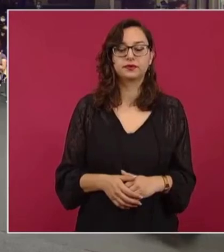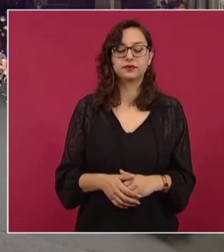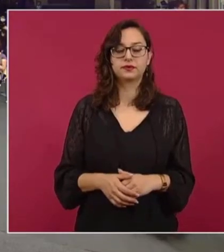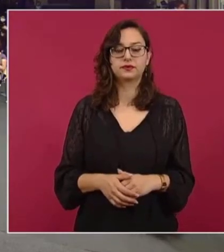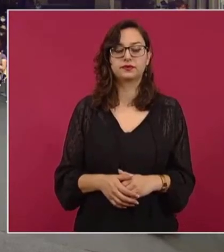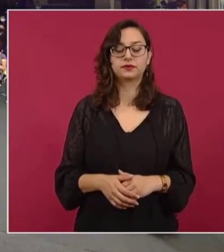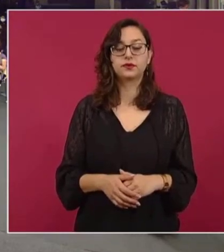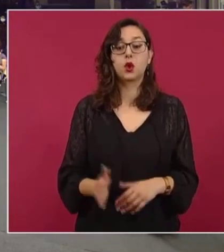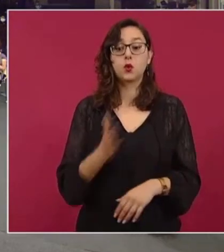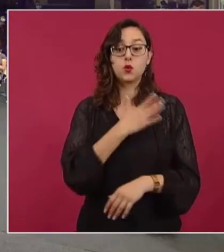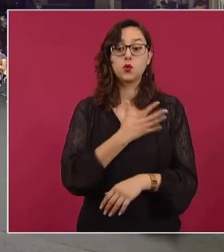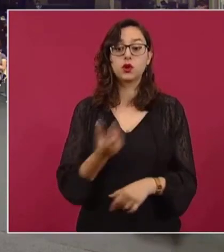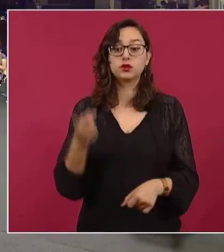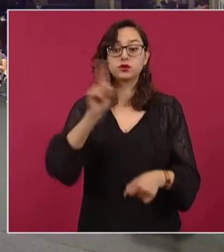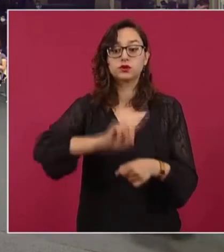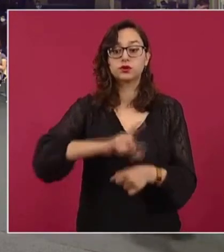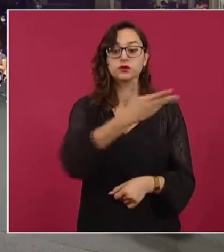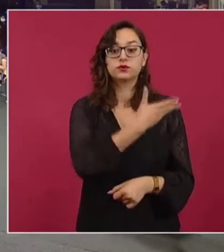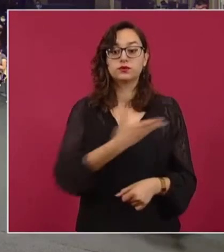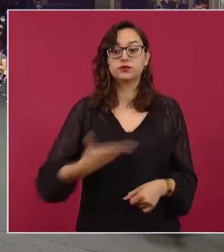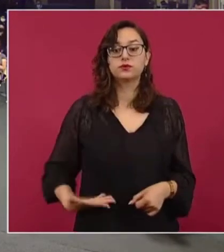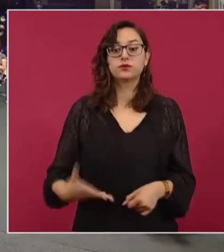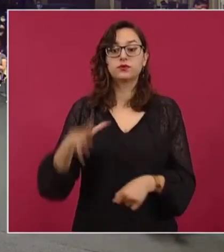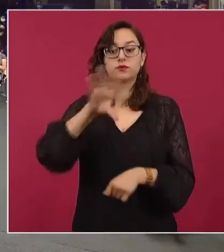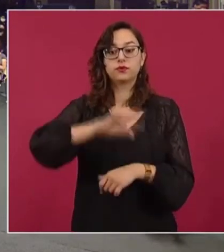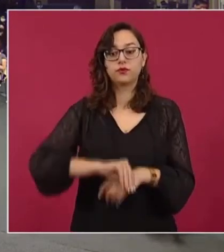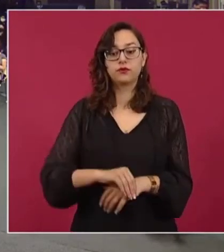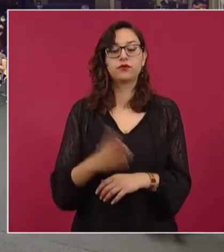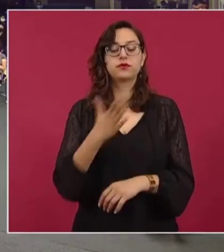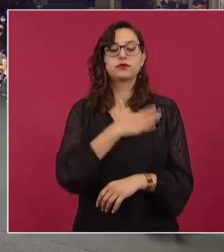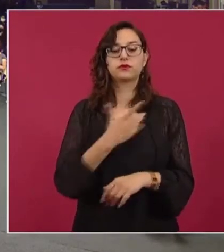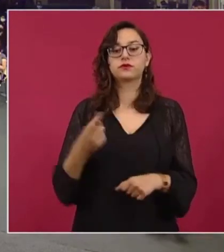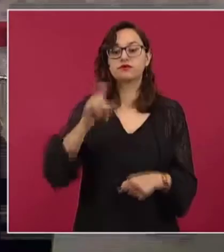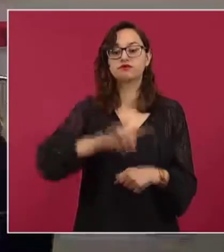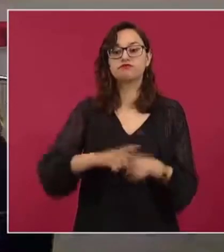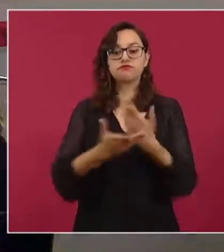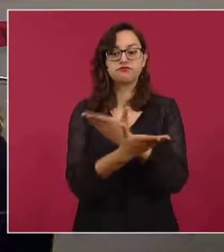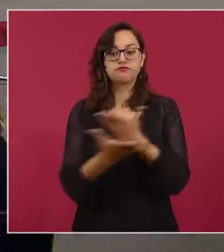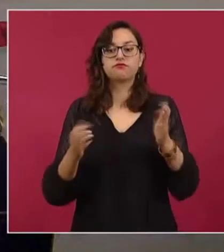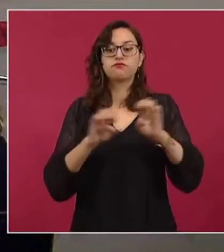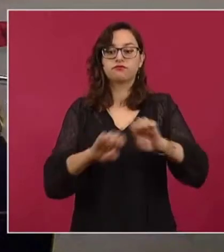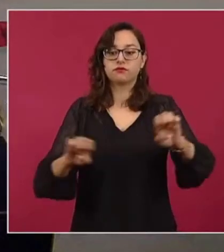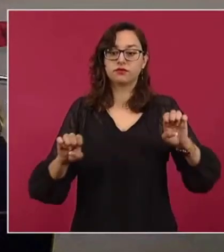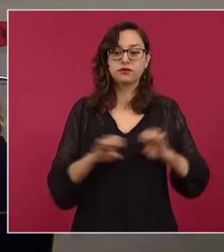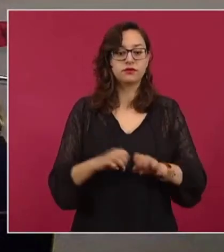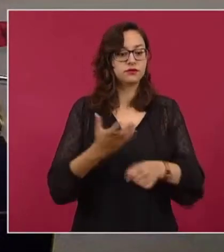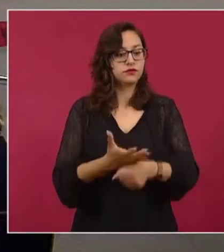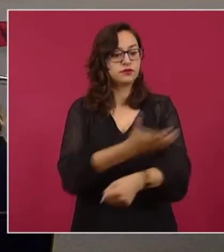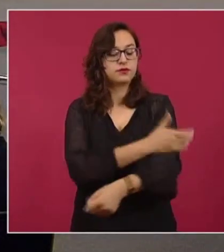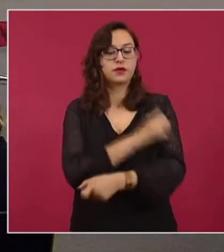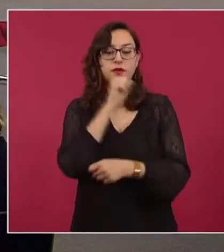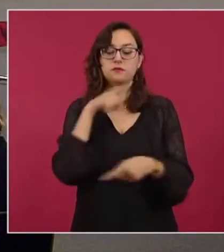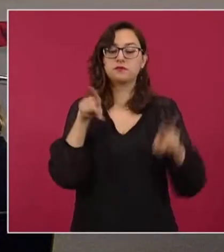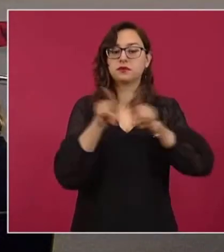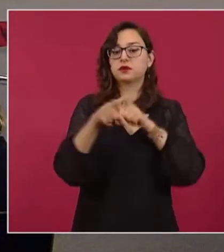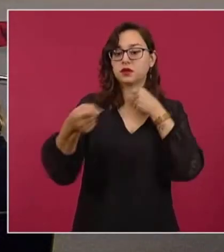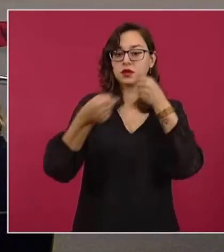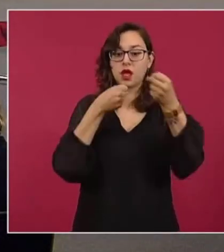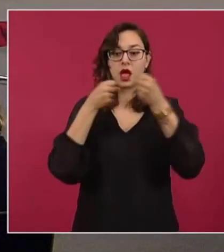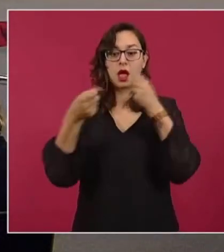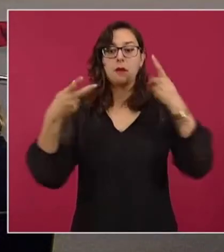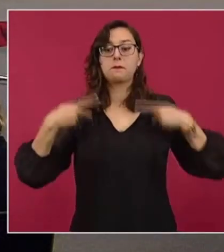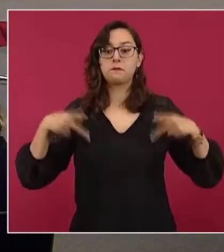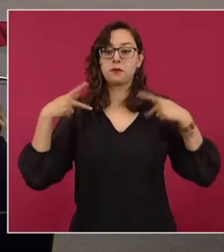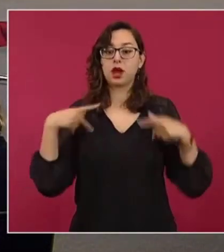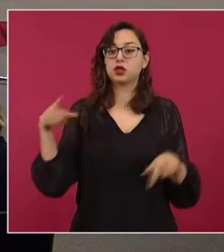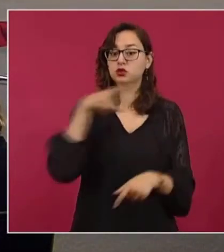Buenos días, señor presidente, con su permiso. Buenos días, integrantes de gabinete, medios de comunicación y todos aquellos que nos ven a través